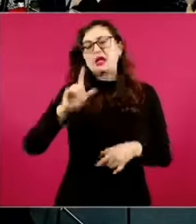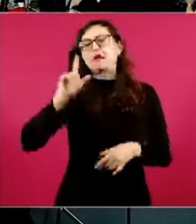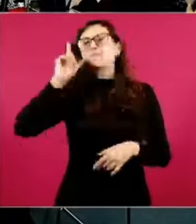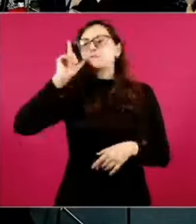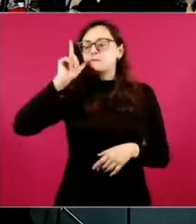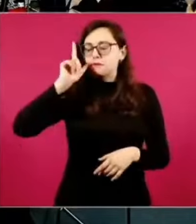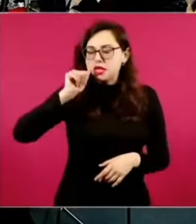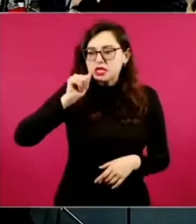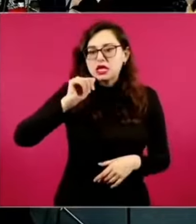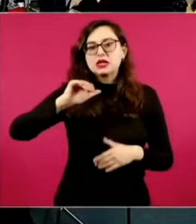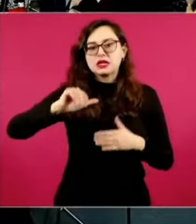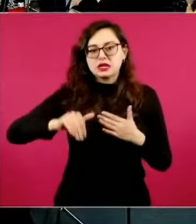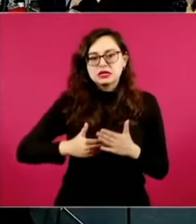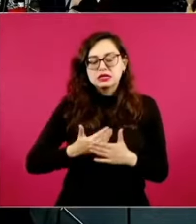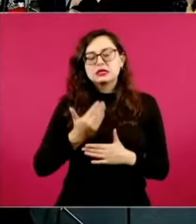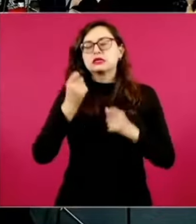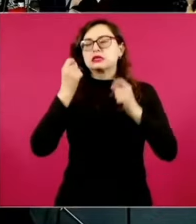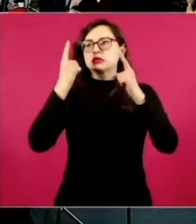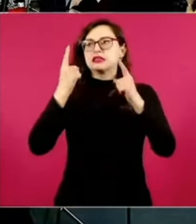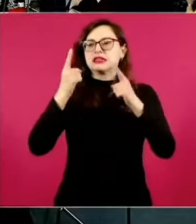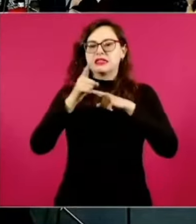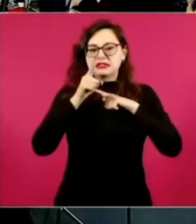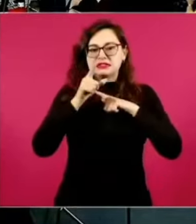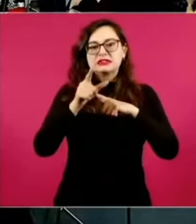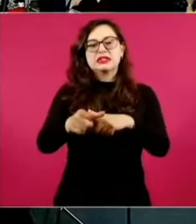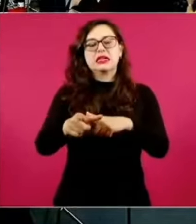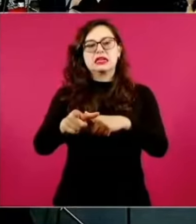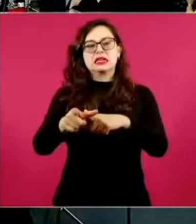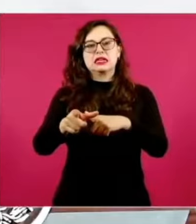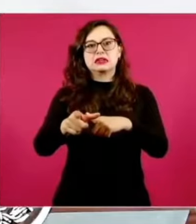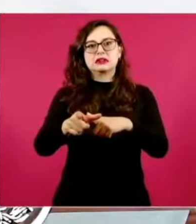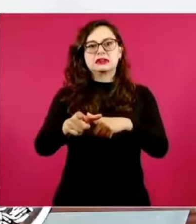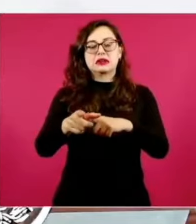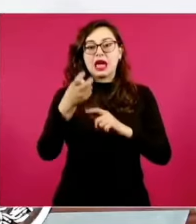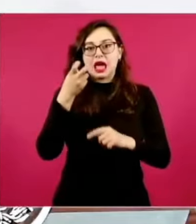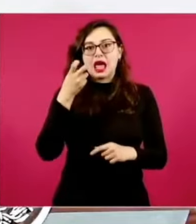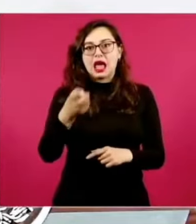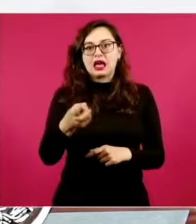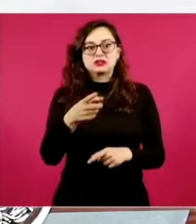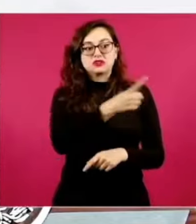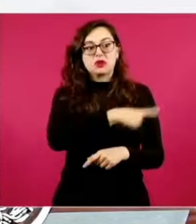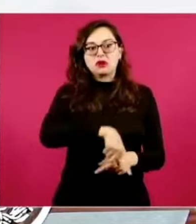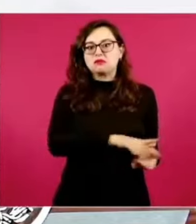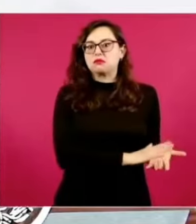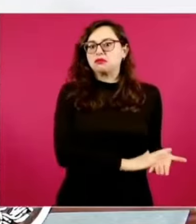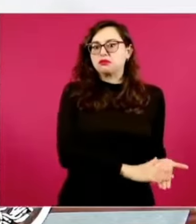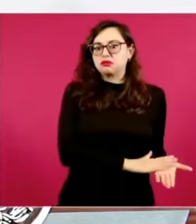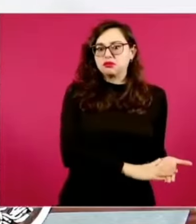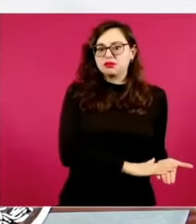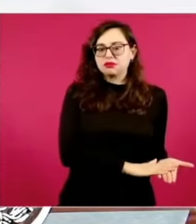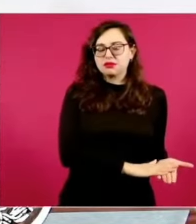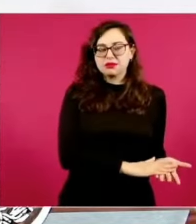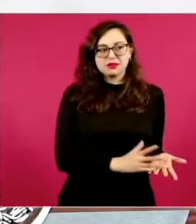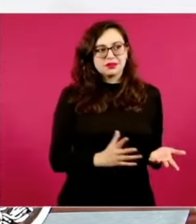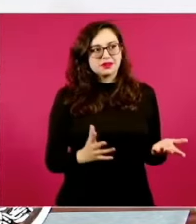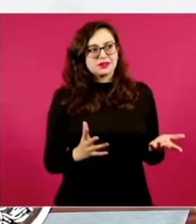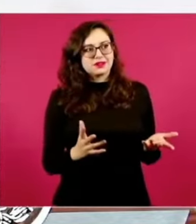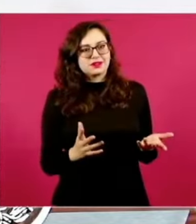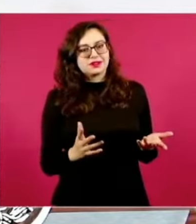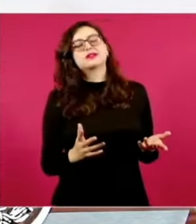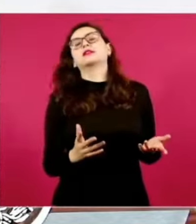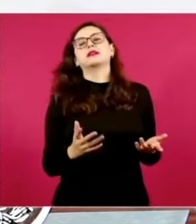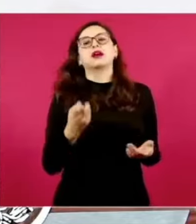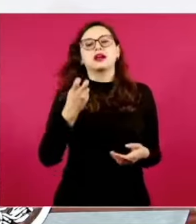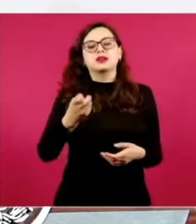decir, hay que seguir. Y ese tiempo de posibilidad es un tiempo que lo va